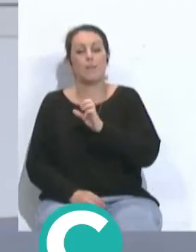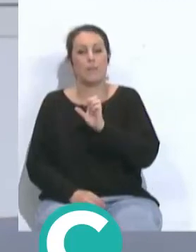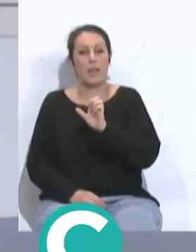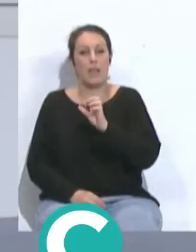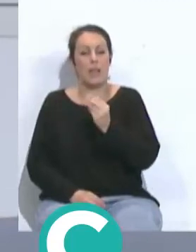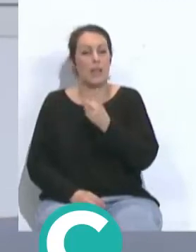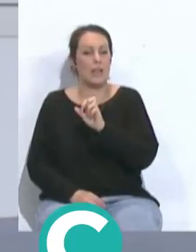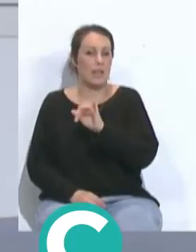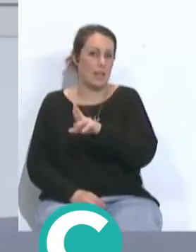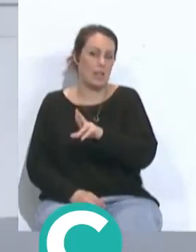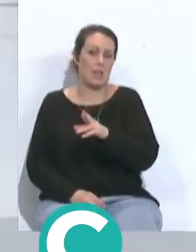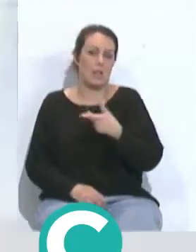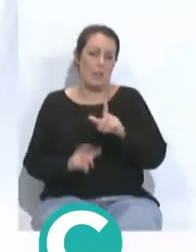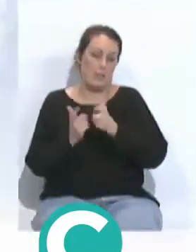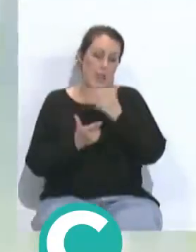estarán en el once titular